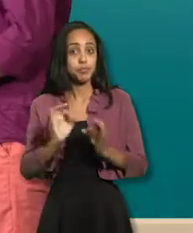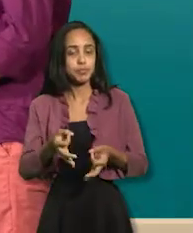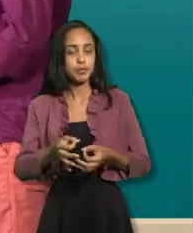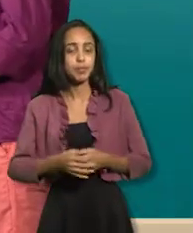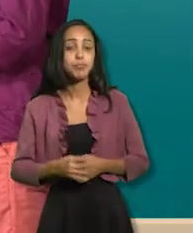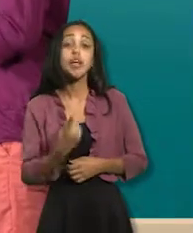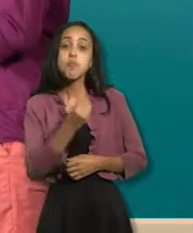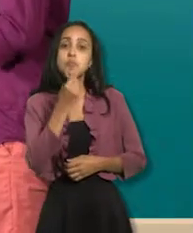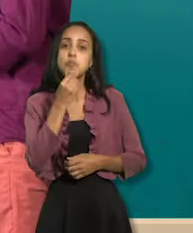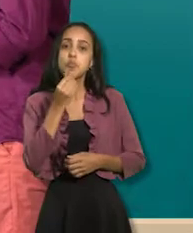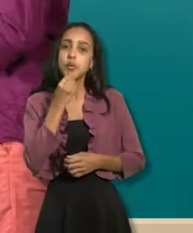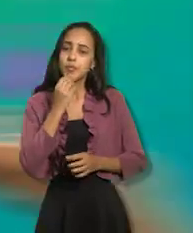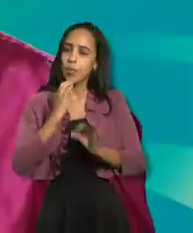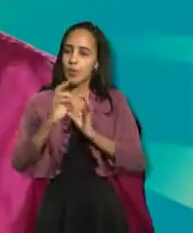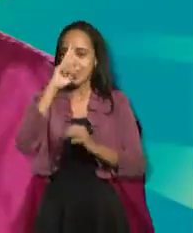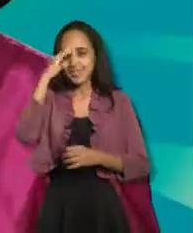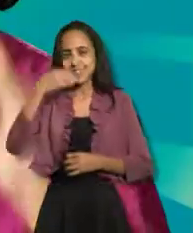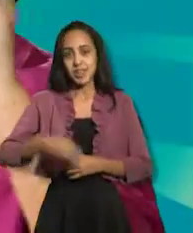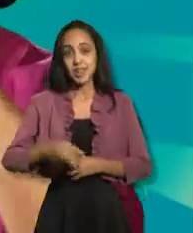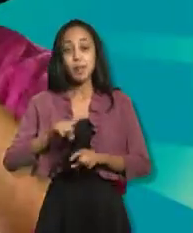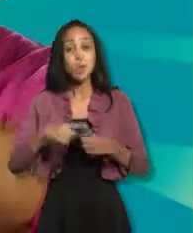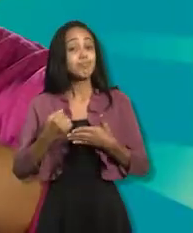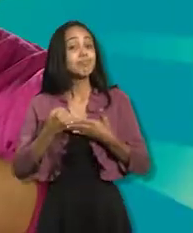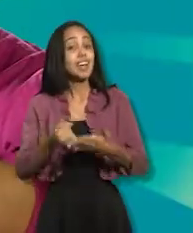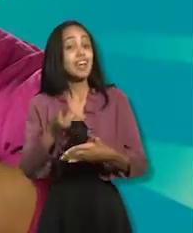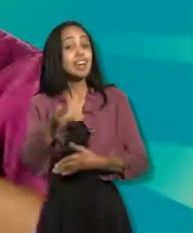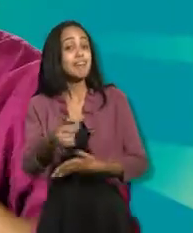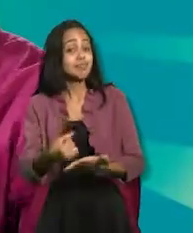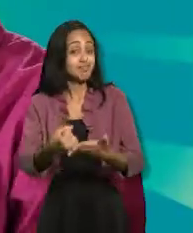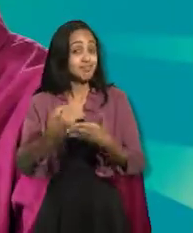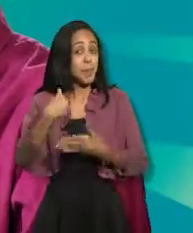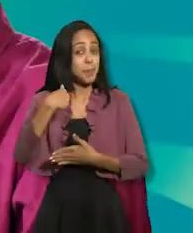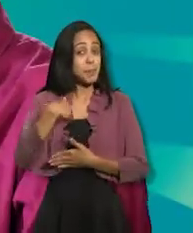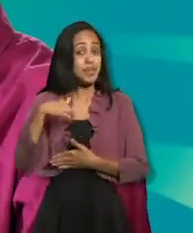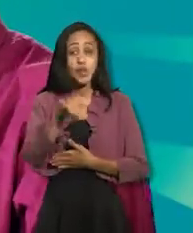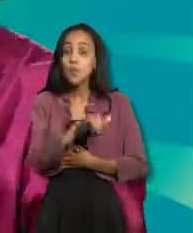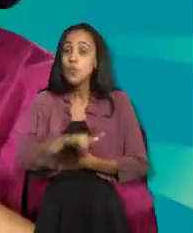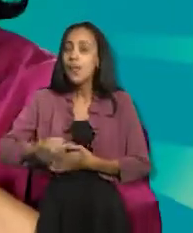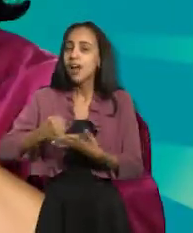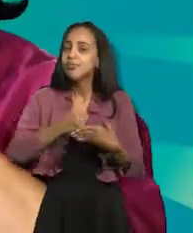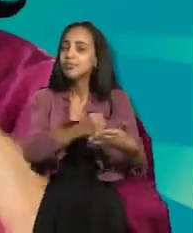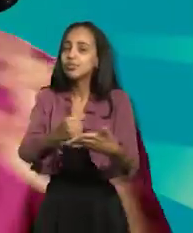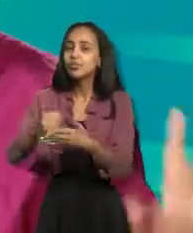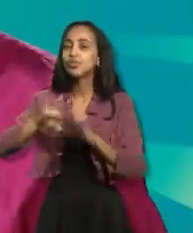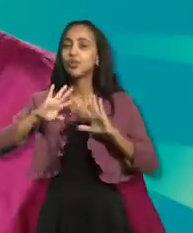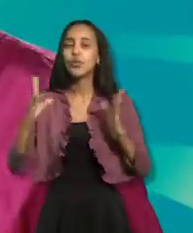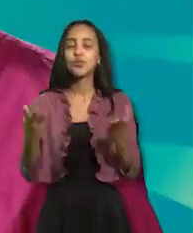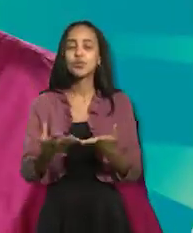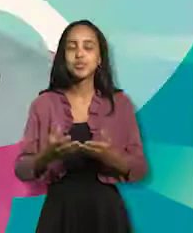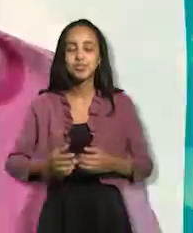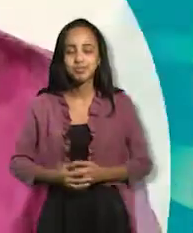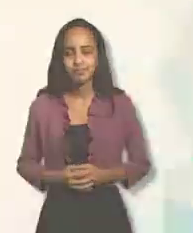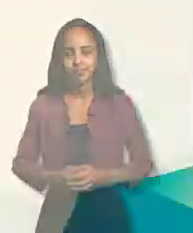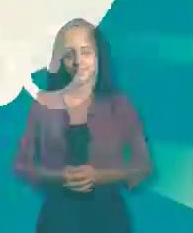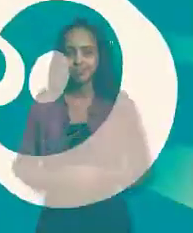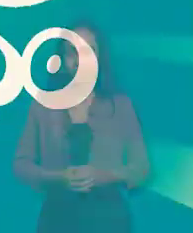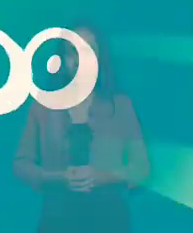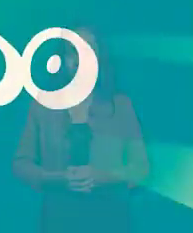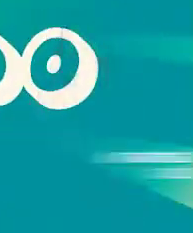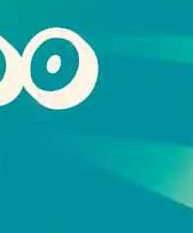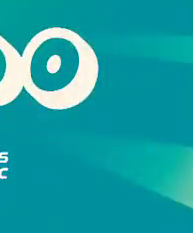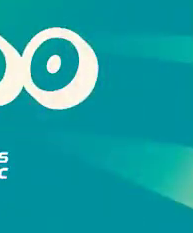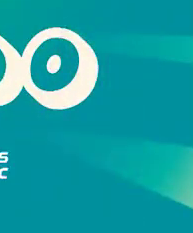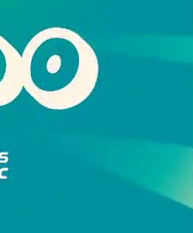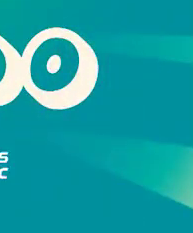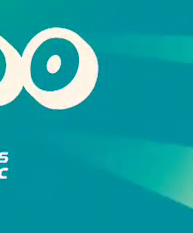Solo así nos podremos salvar. Por ti. Por mí. Por todos. Porque puedo ser